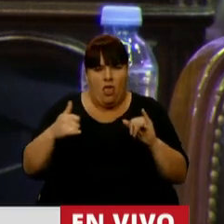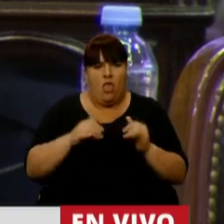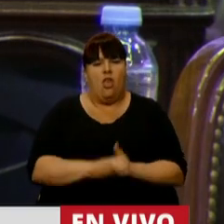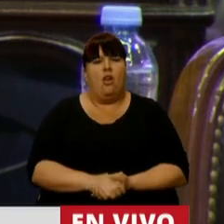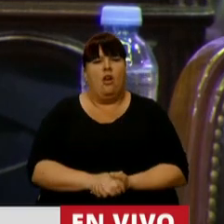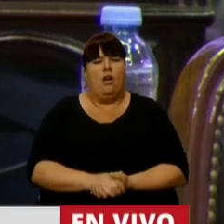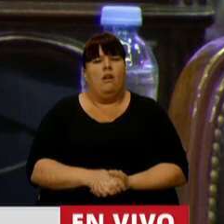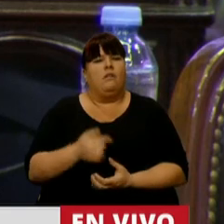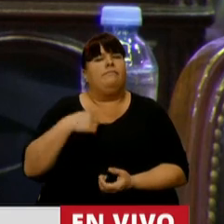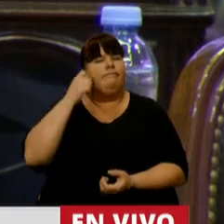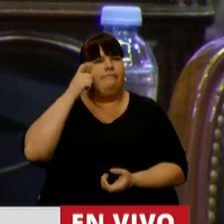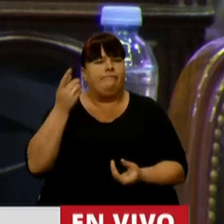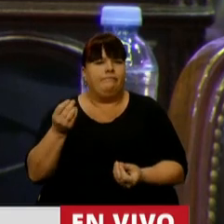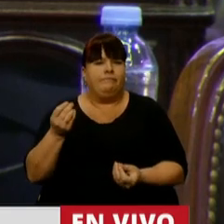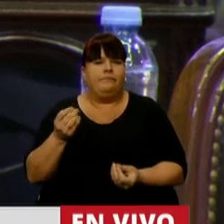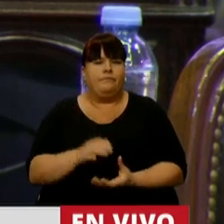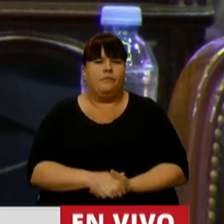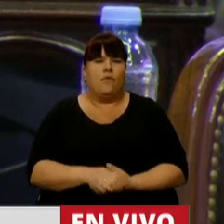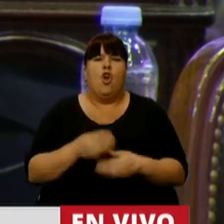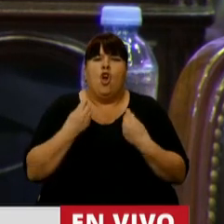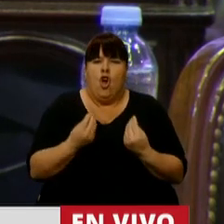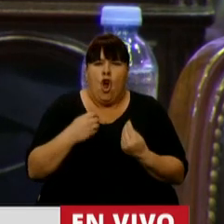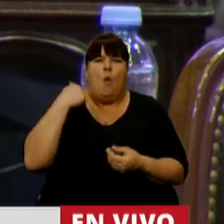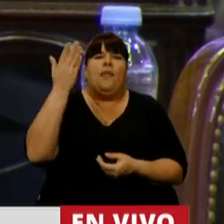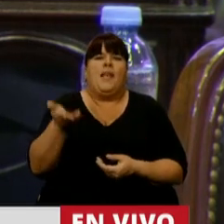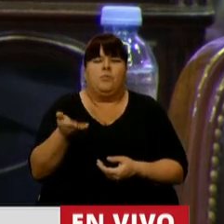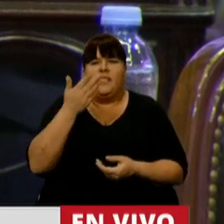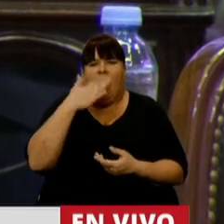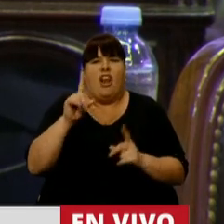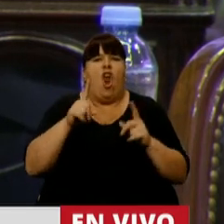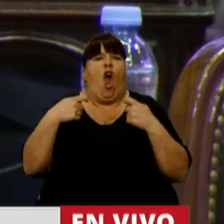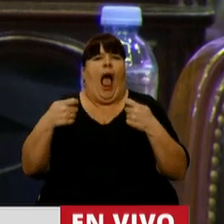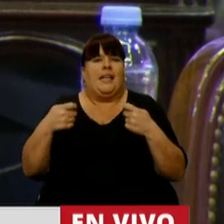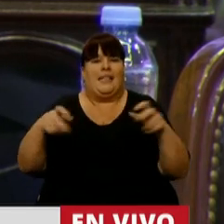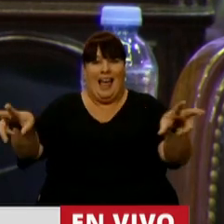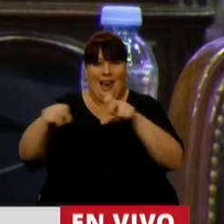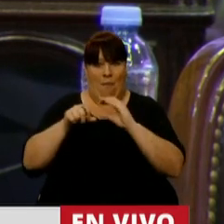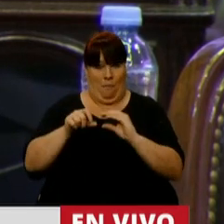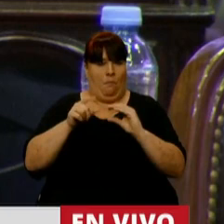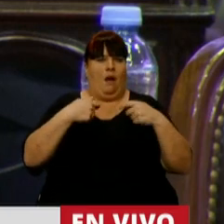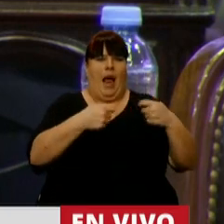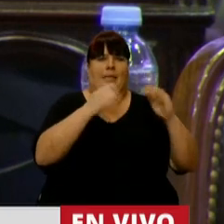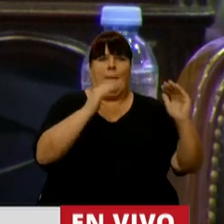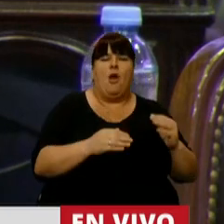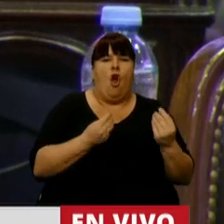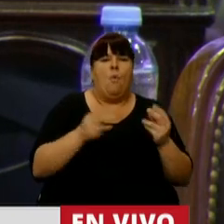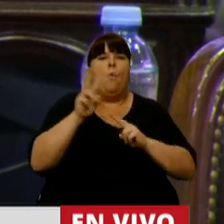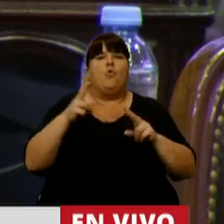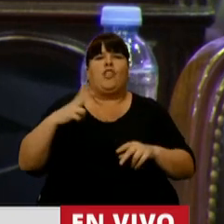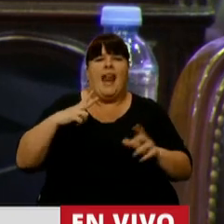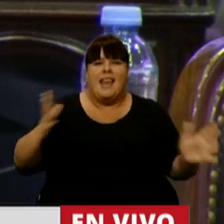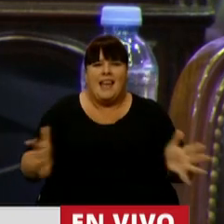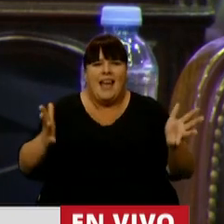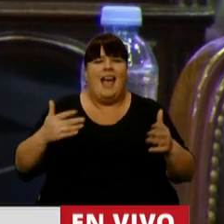Y nos volvemos a preguntar, ¿cómo vamos a hacer para finalmente no gastar más de lo que nos ingresa? Para generar riqueza,